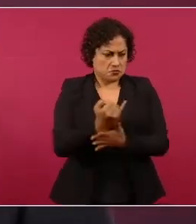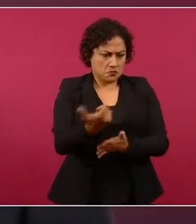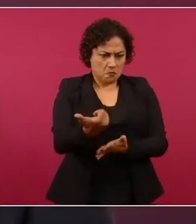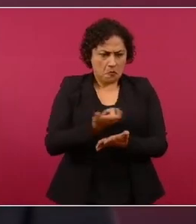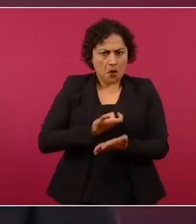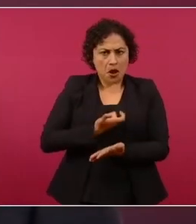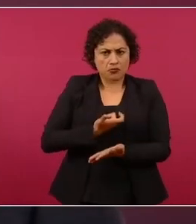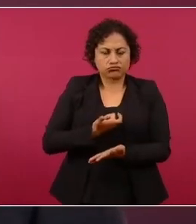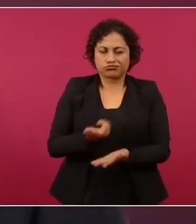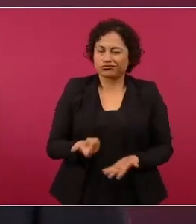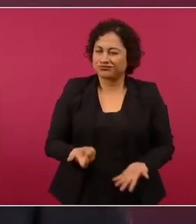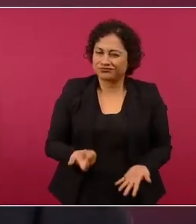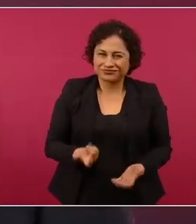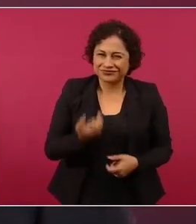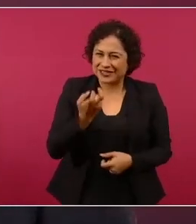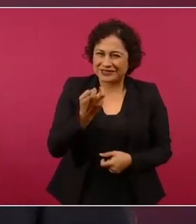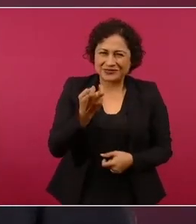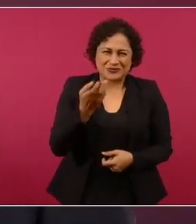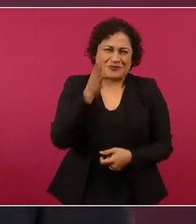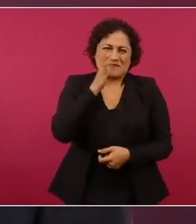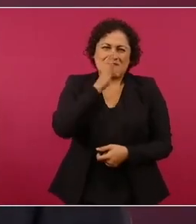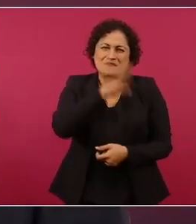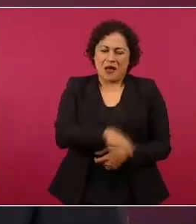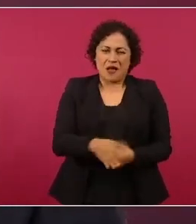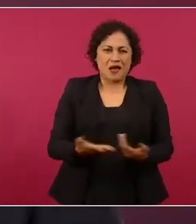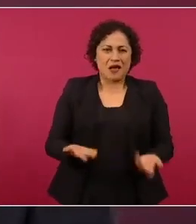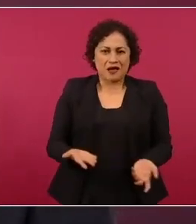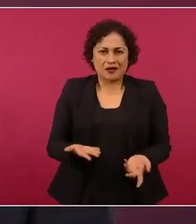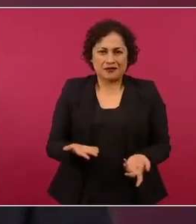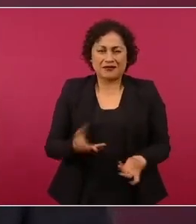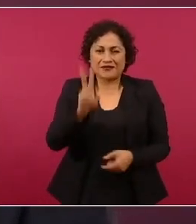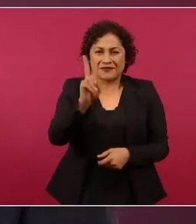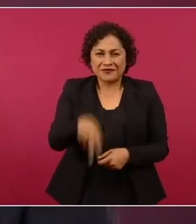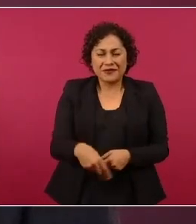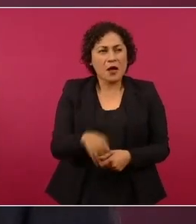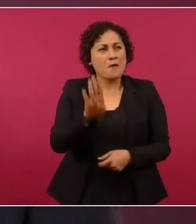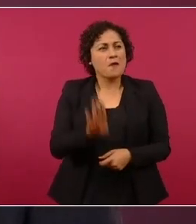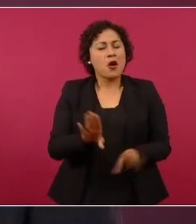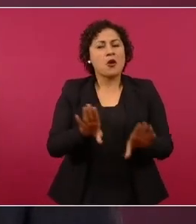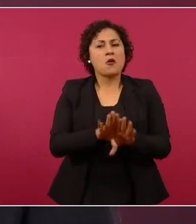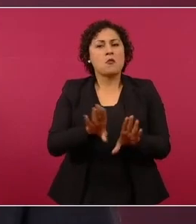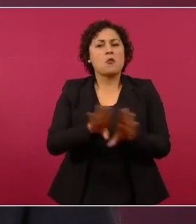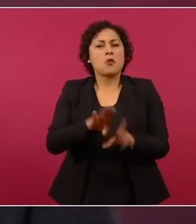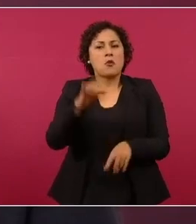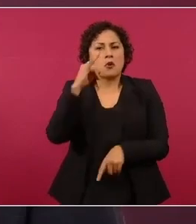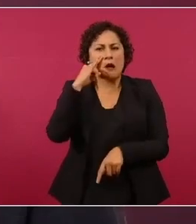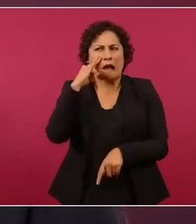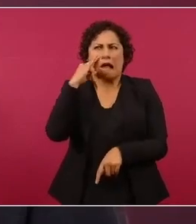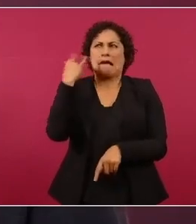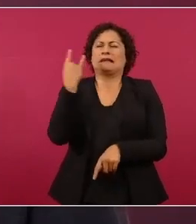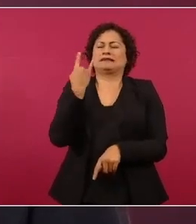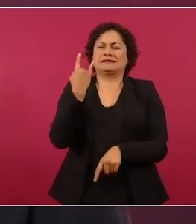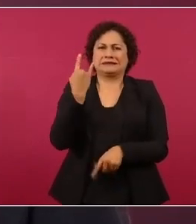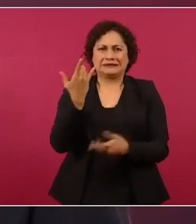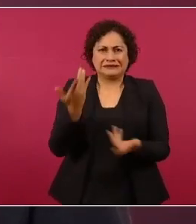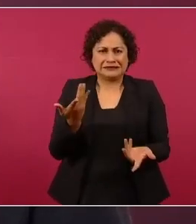No es correcto. Es algo ofensivo contra la República.